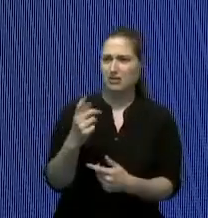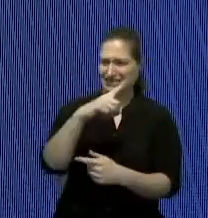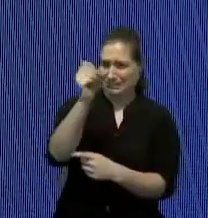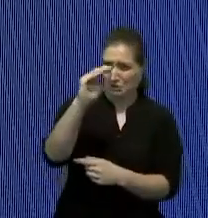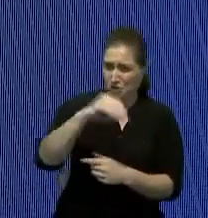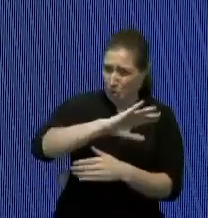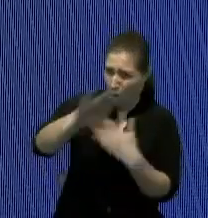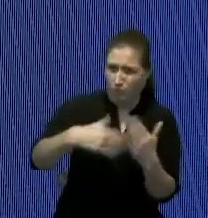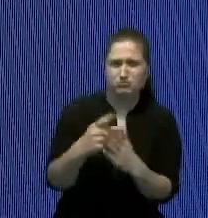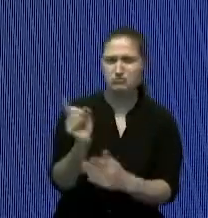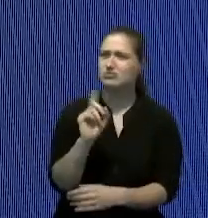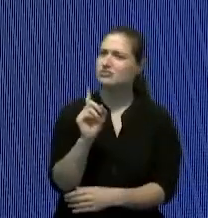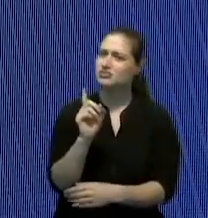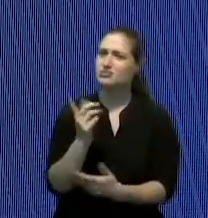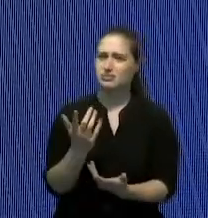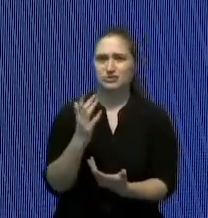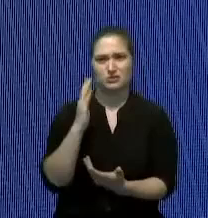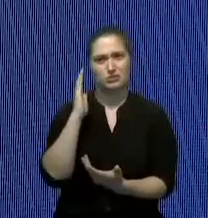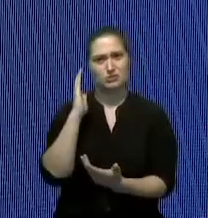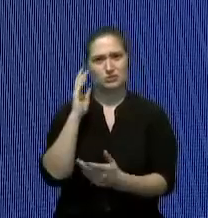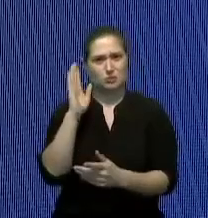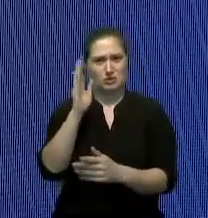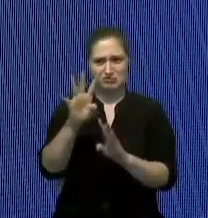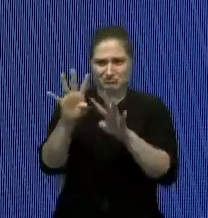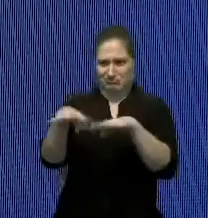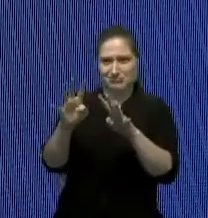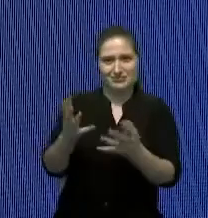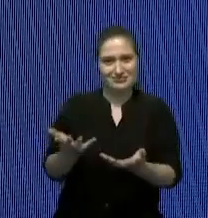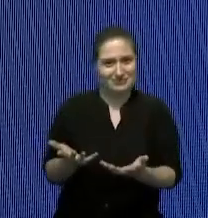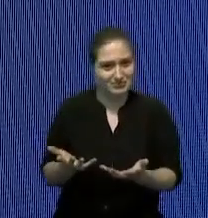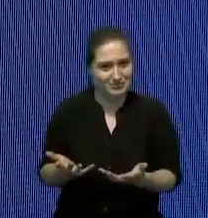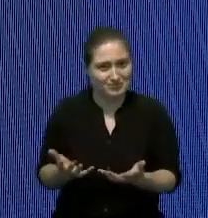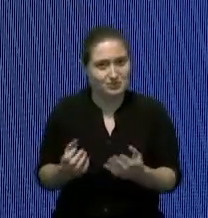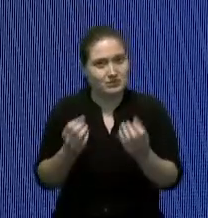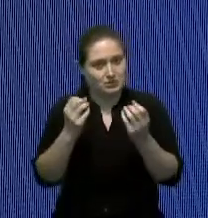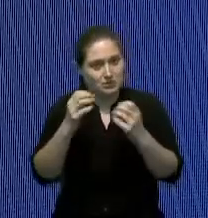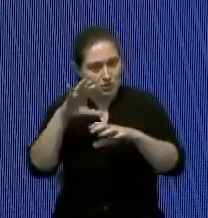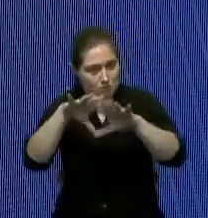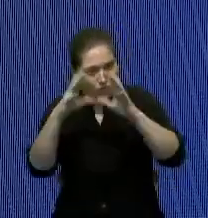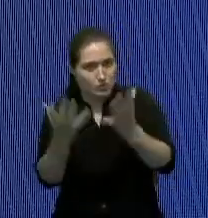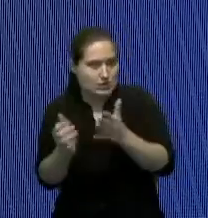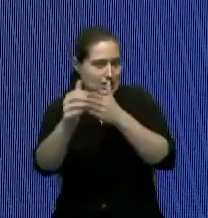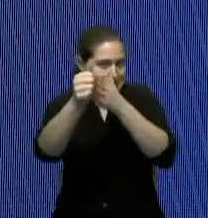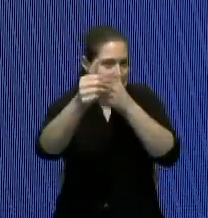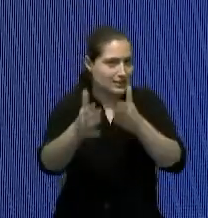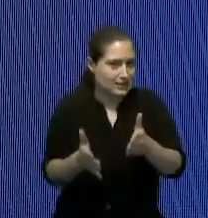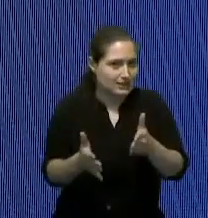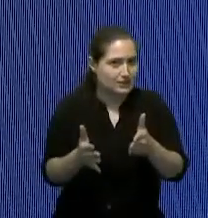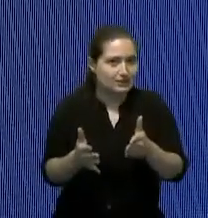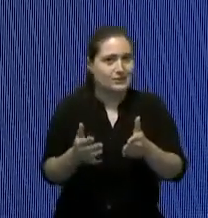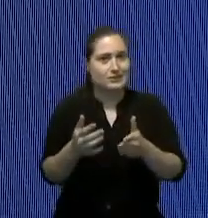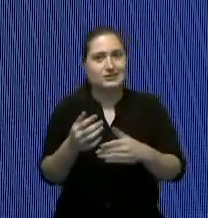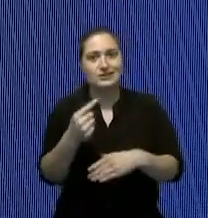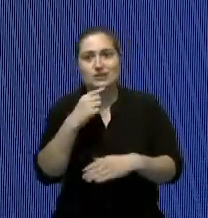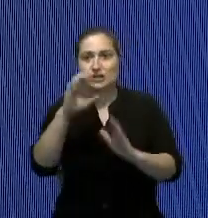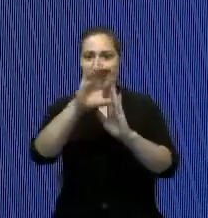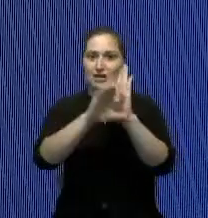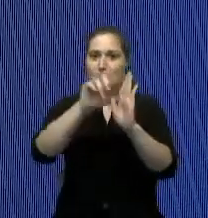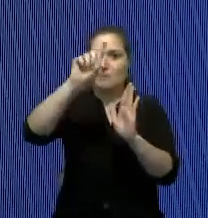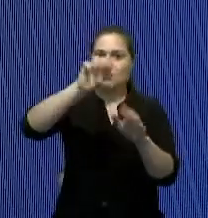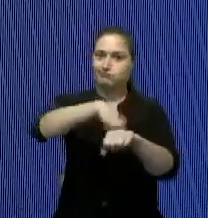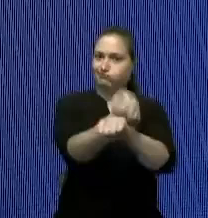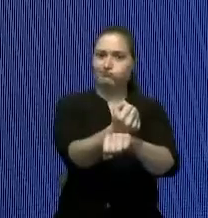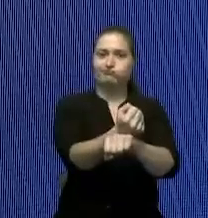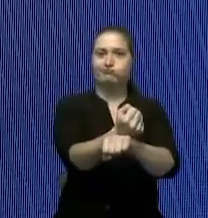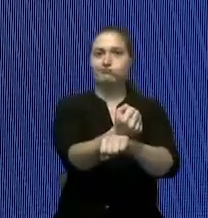todo el mundo especialmente habían muchos líderes que decían que había que ponerle candados a la constitución para que un